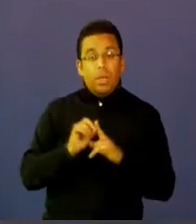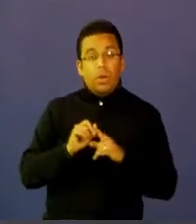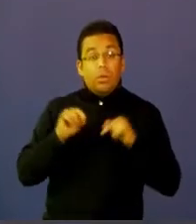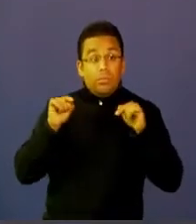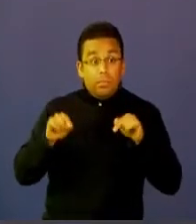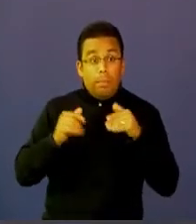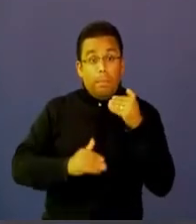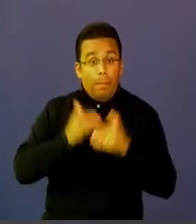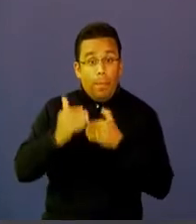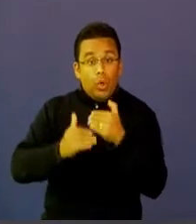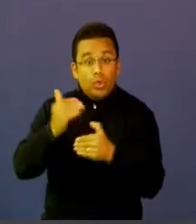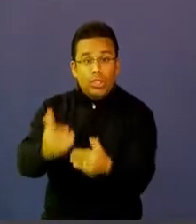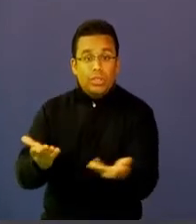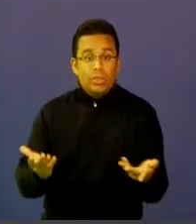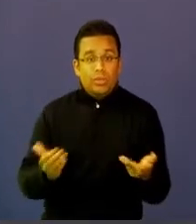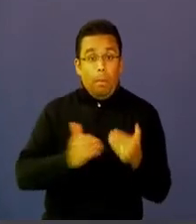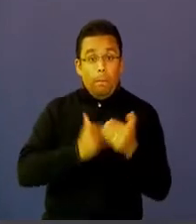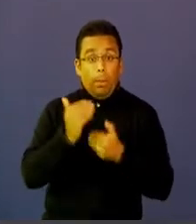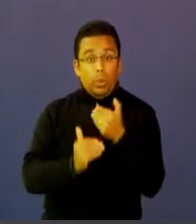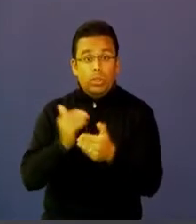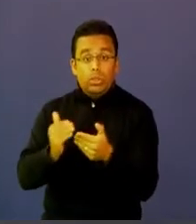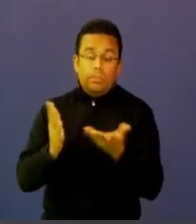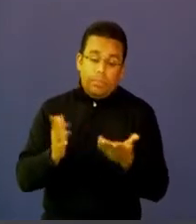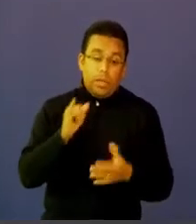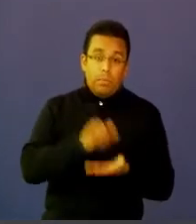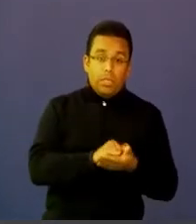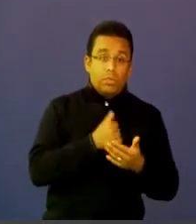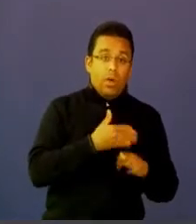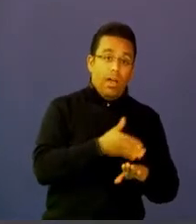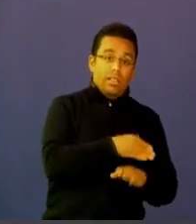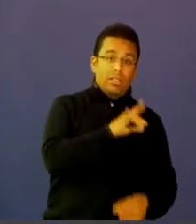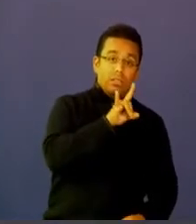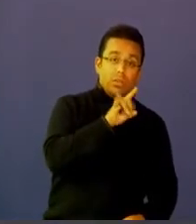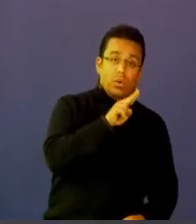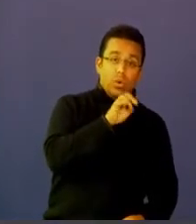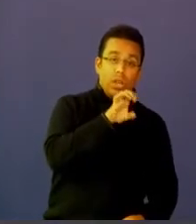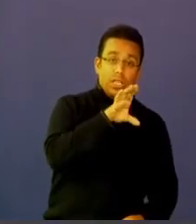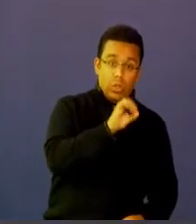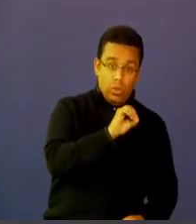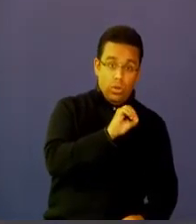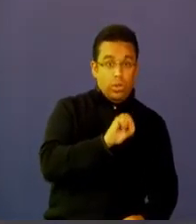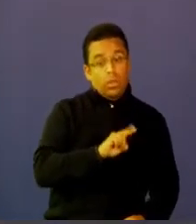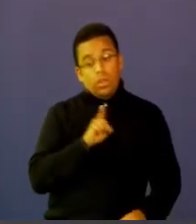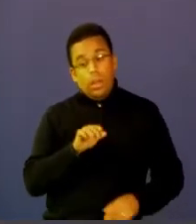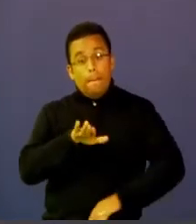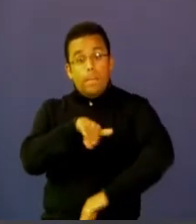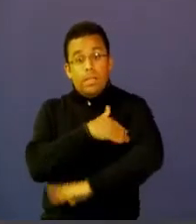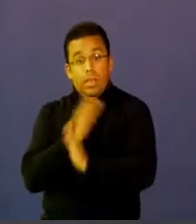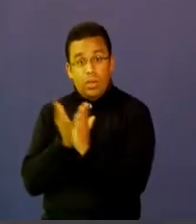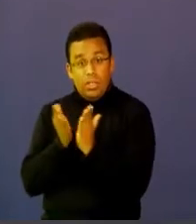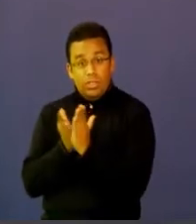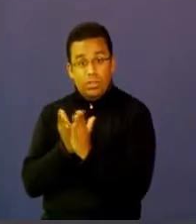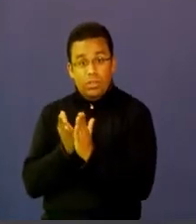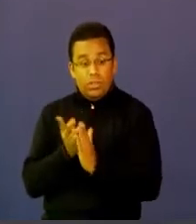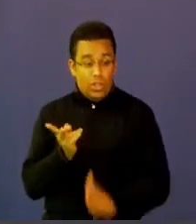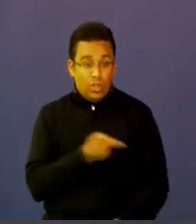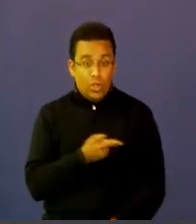y el profesor a través de lo que UNESCO y también el Ministerio de Educación en Colombia ha denominado